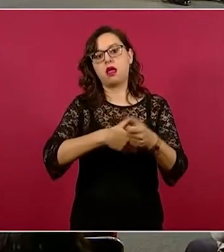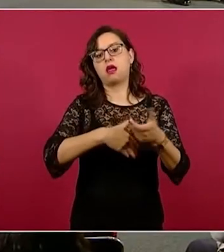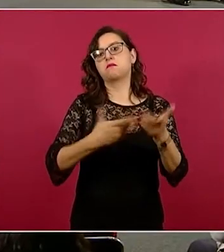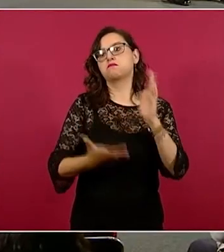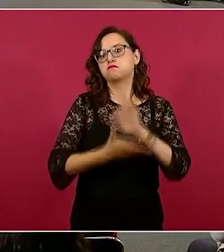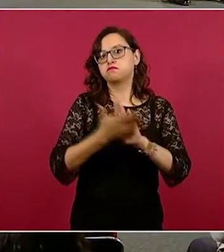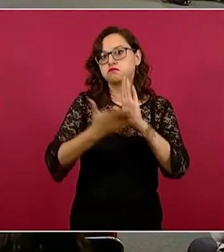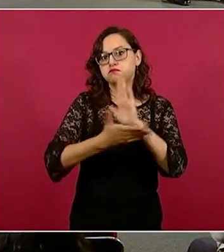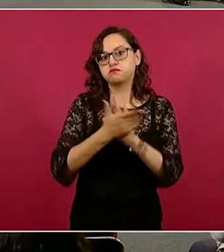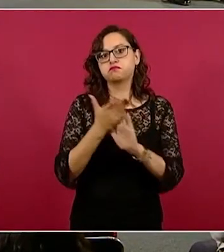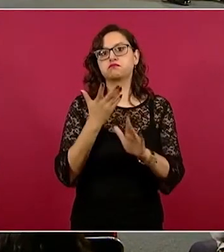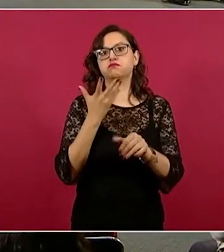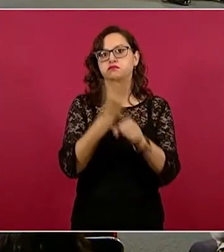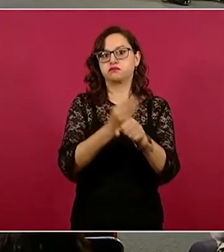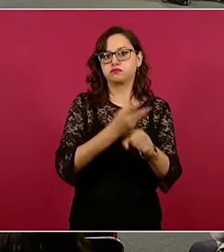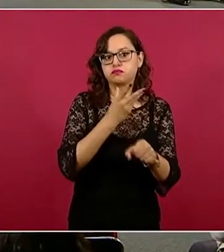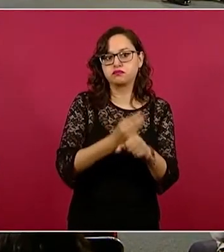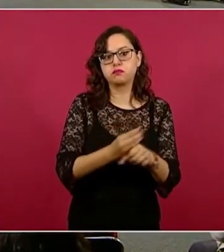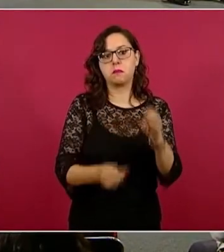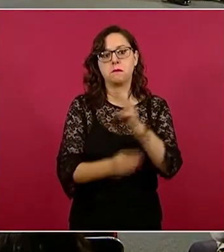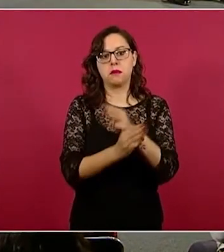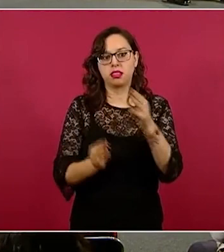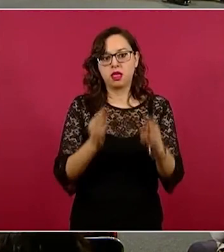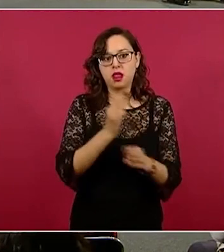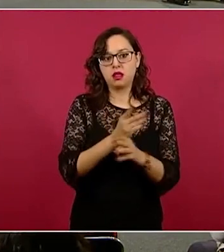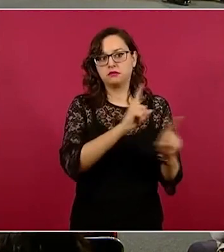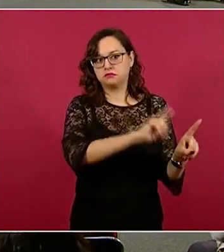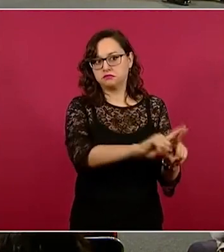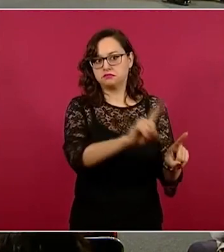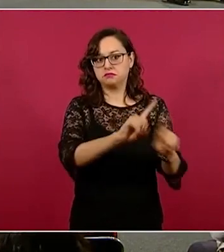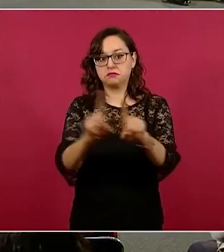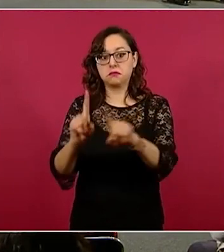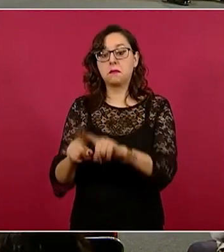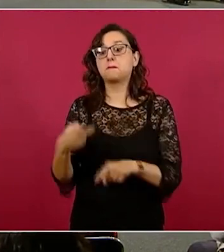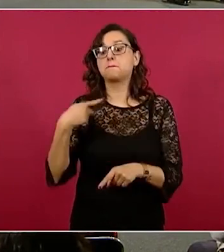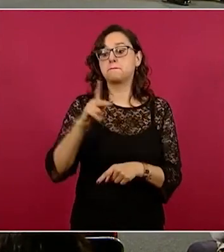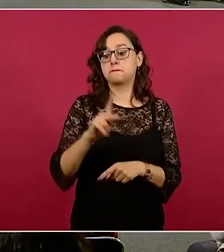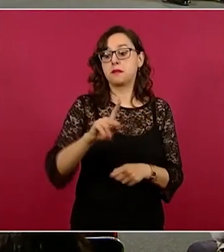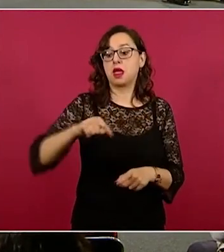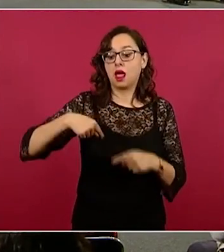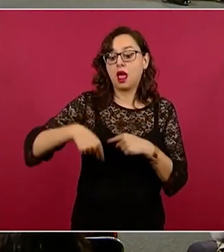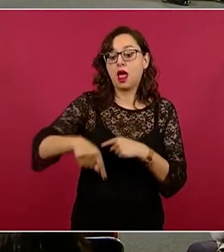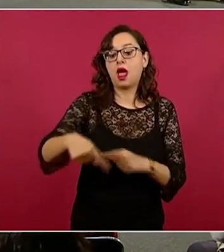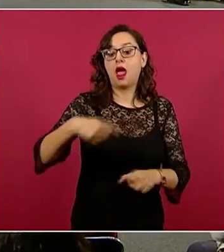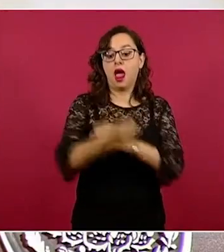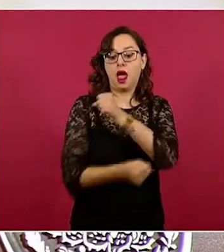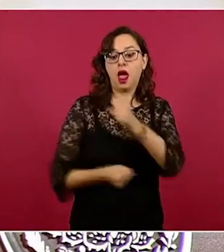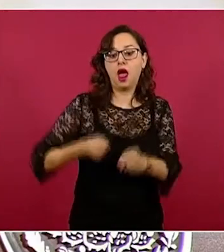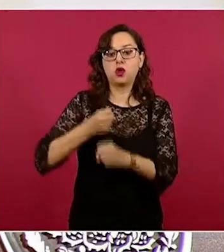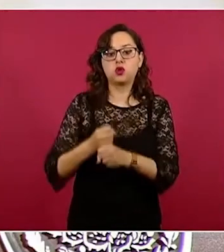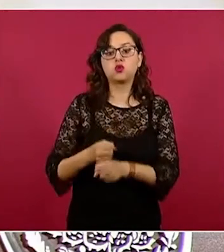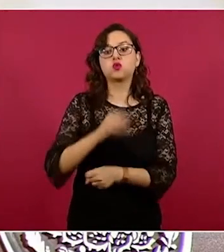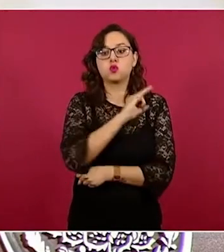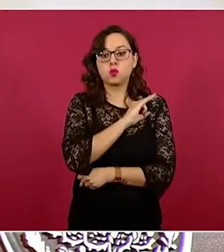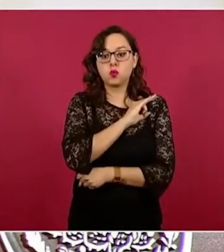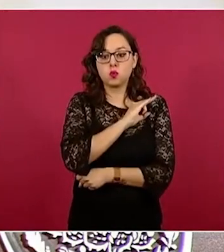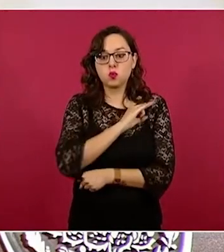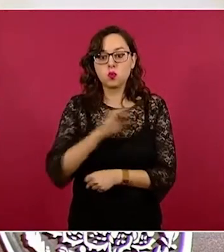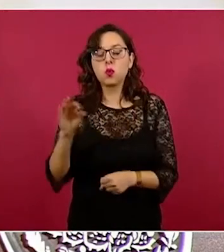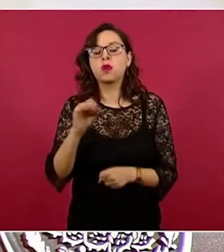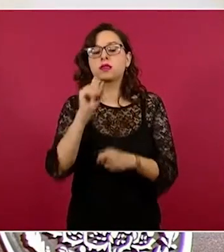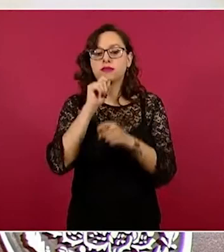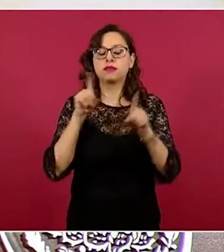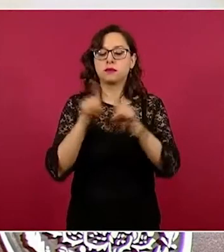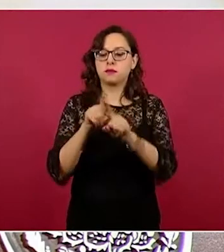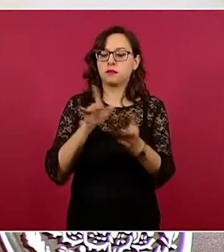equipamiento. No obstante, en este año se integra la posibilidad del uso del apoyo para el establecimiento de un horario extendido